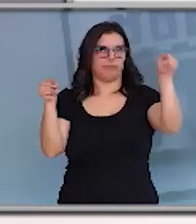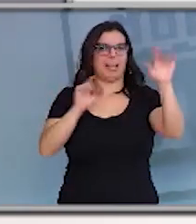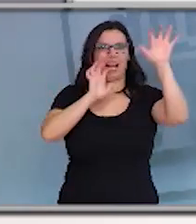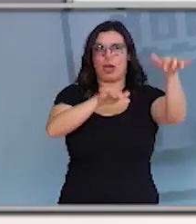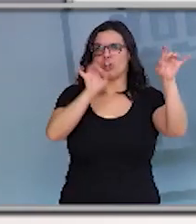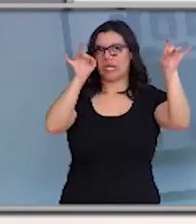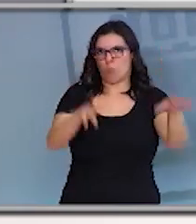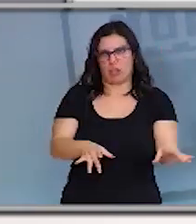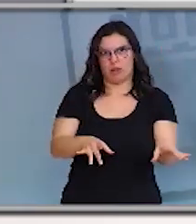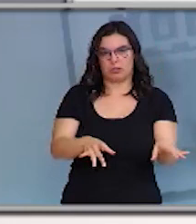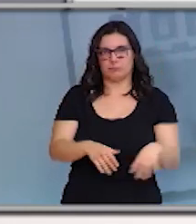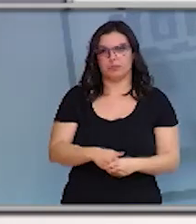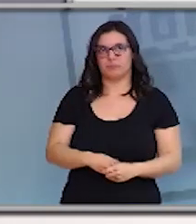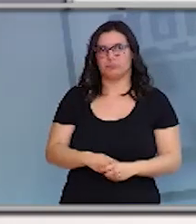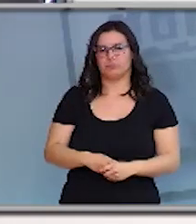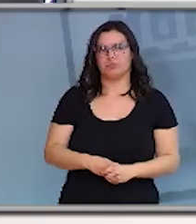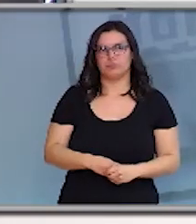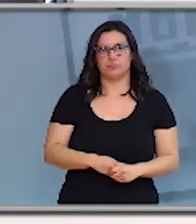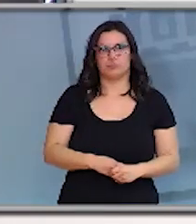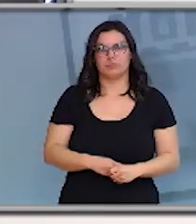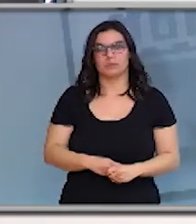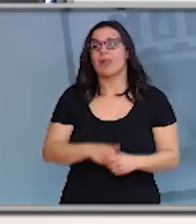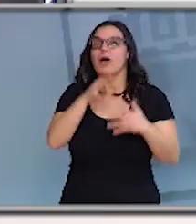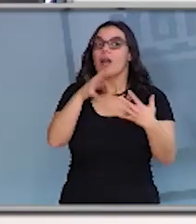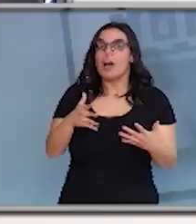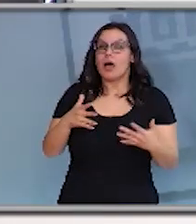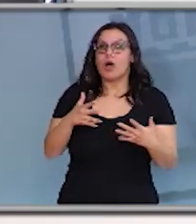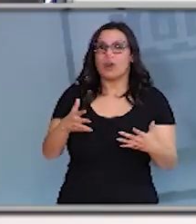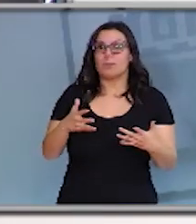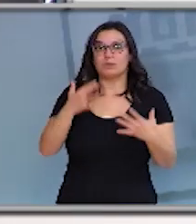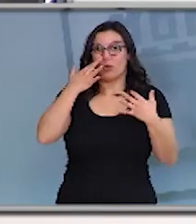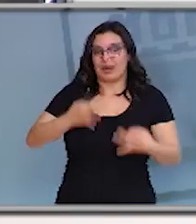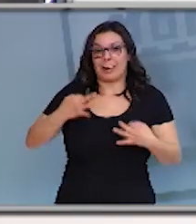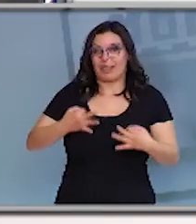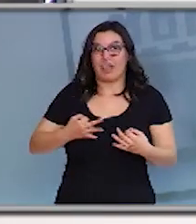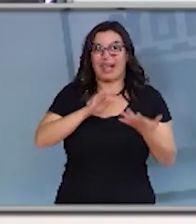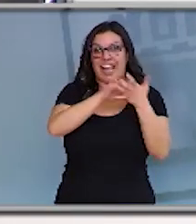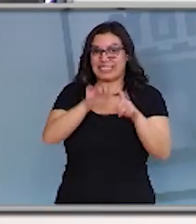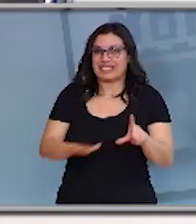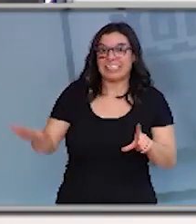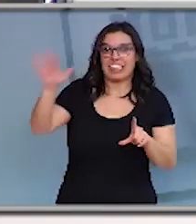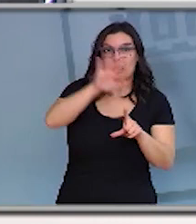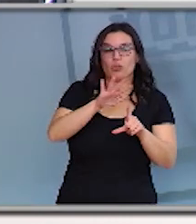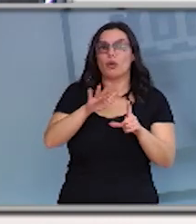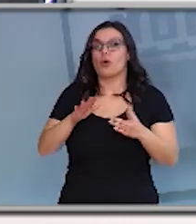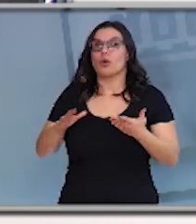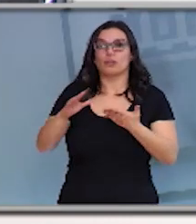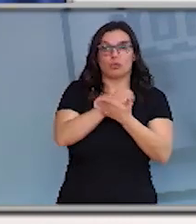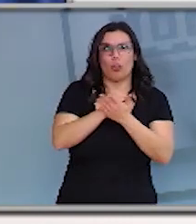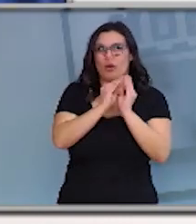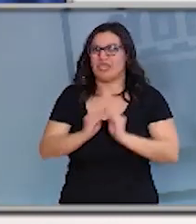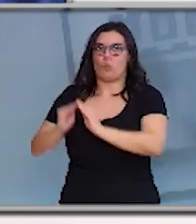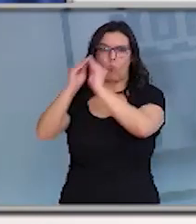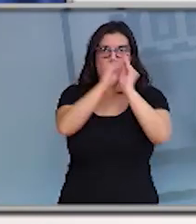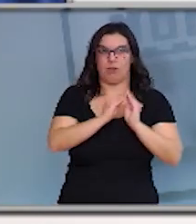extenderlas a la ciudad de León. Hemos extendido ahora mismo todo el territorio de la comunidad que encuentra bajo las mismas